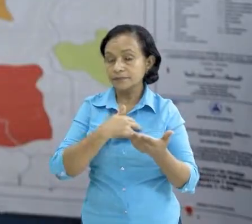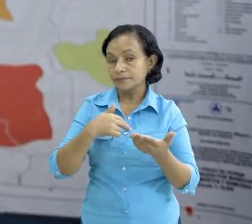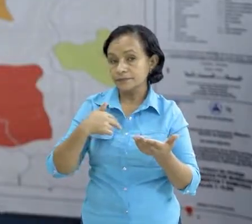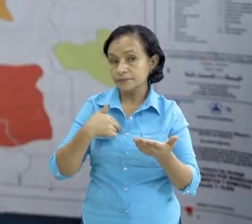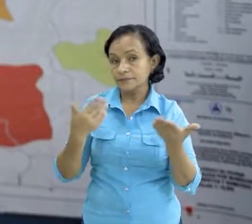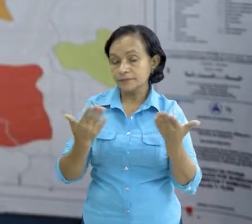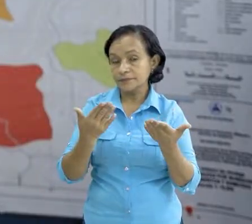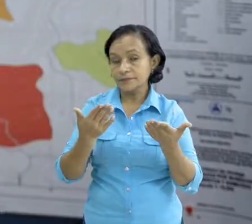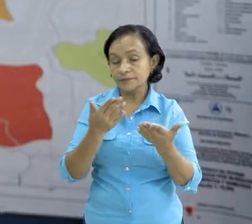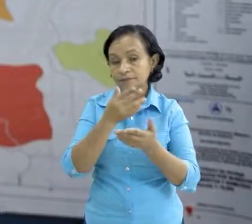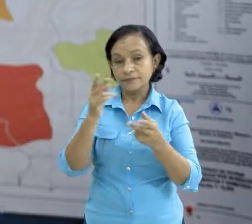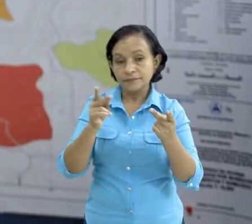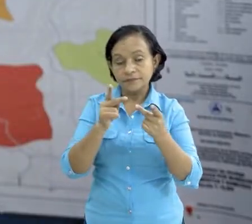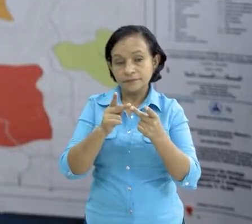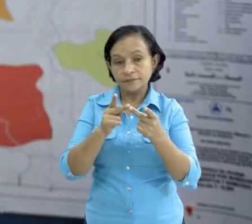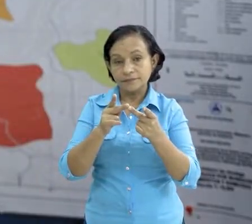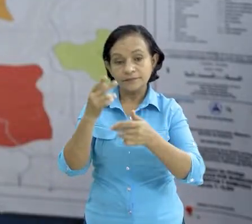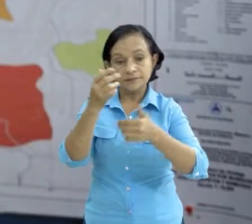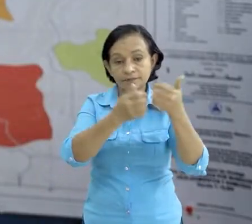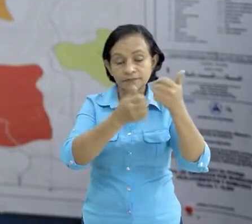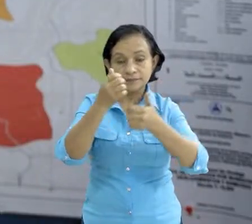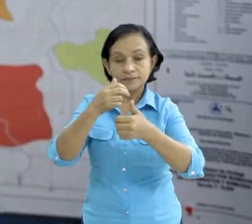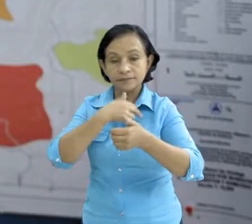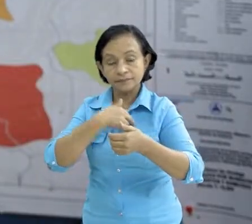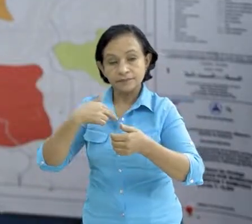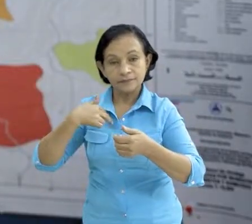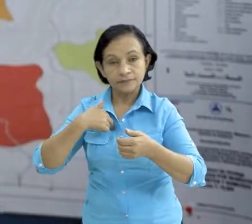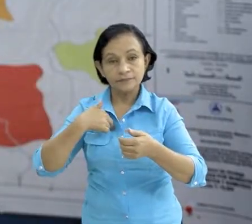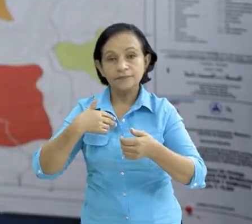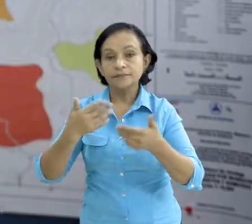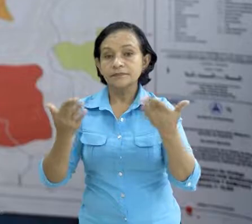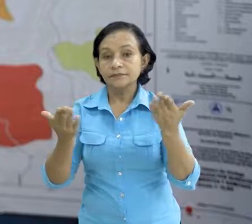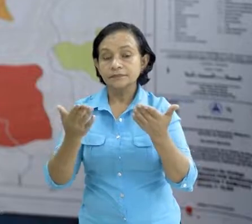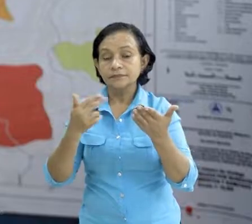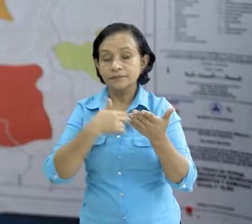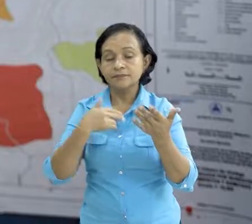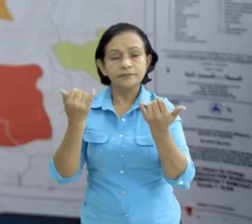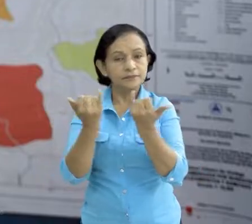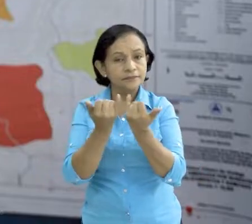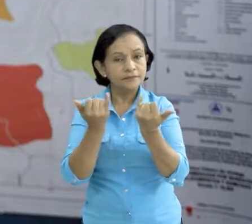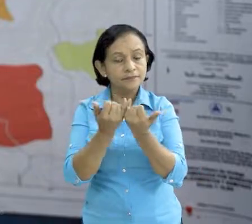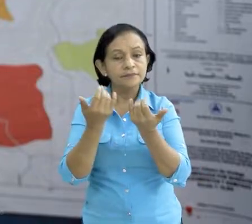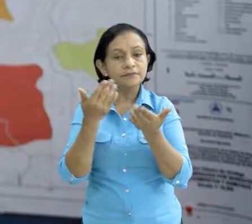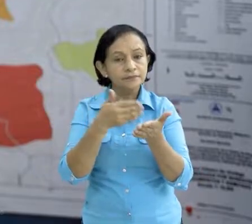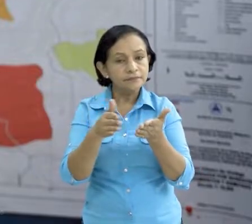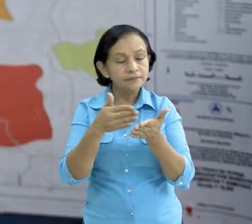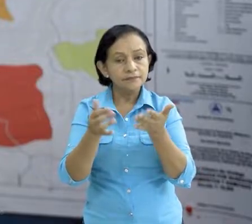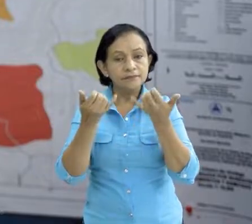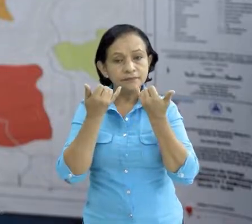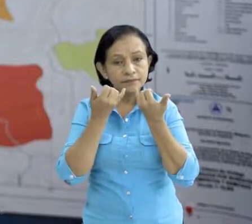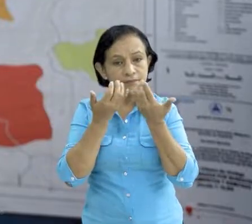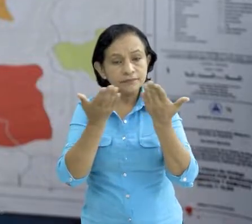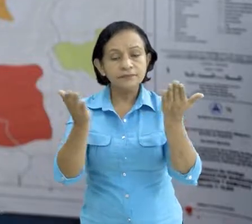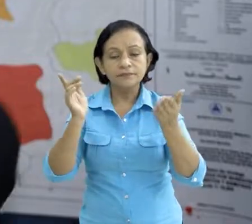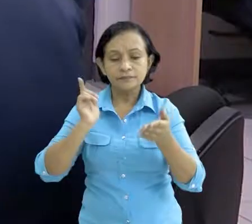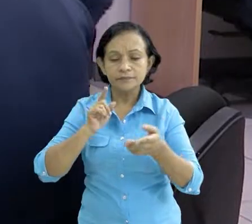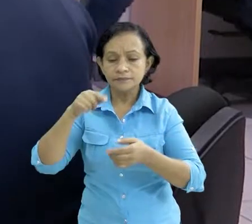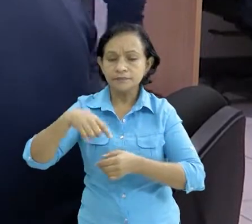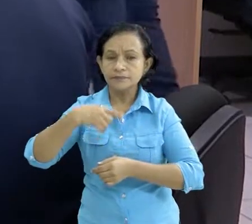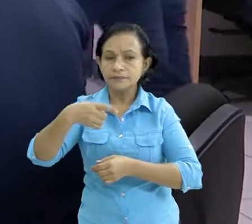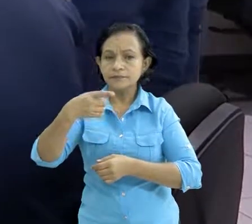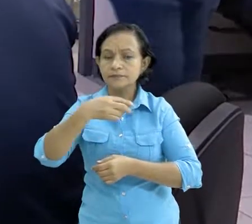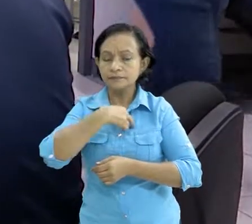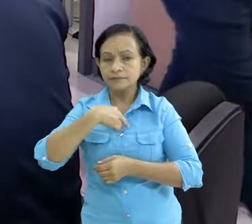estamos puntual digamos a lo que sucede y a la misma vez nosotros facilitamos la información que nosotros recabamos aquí diario